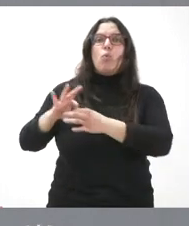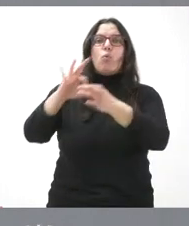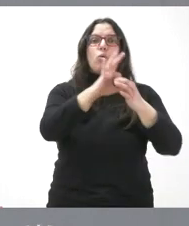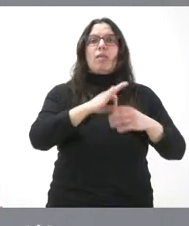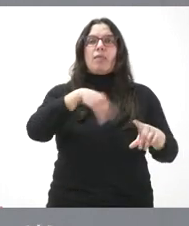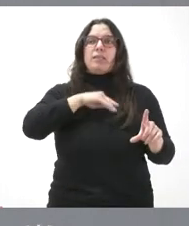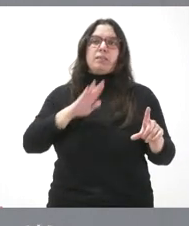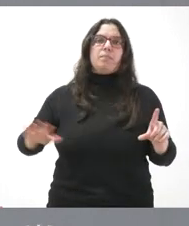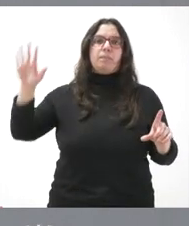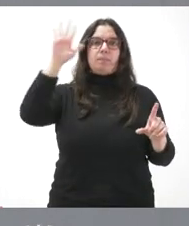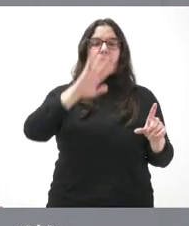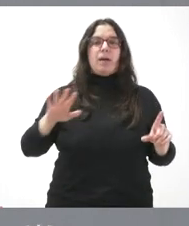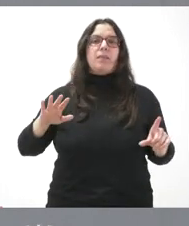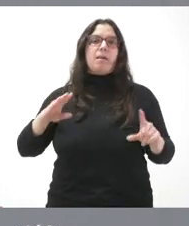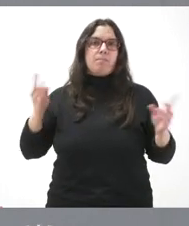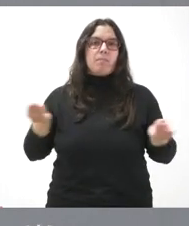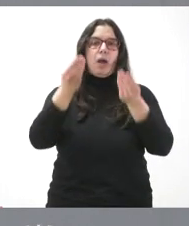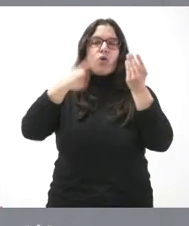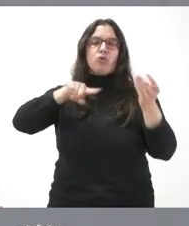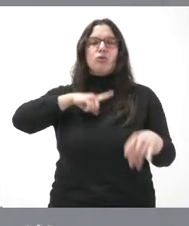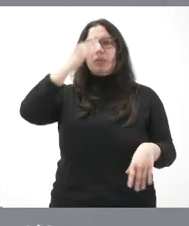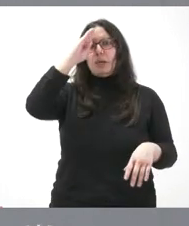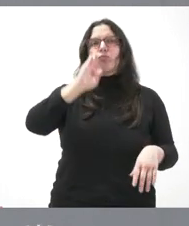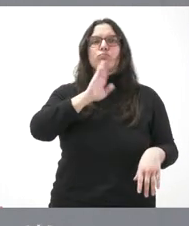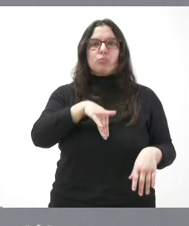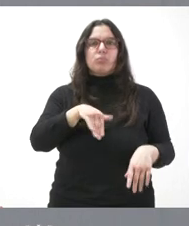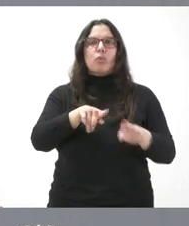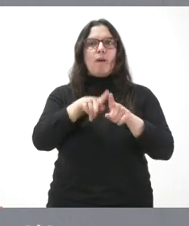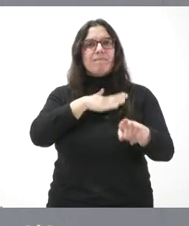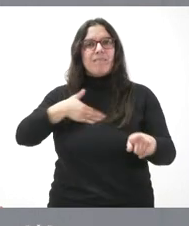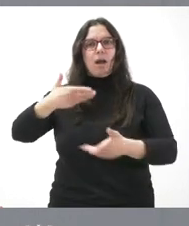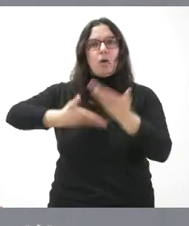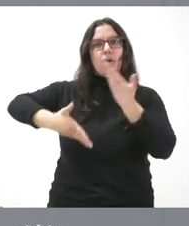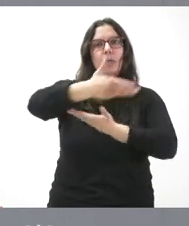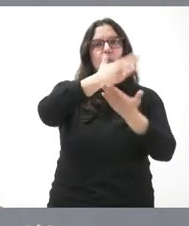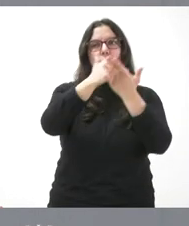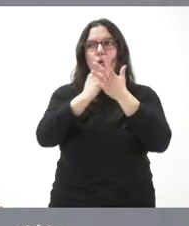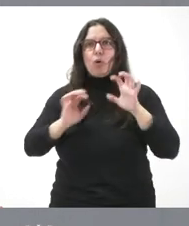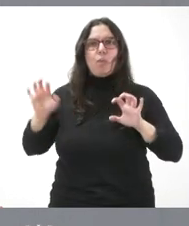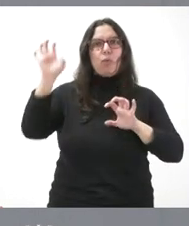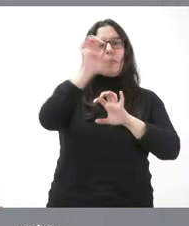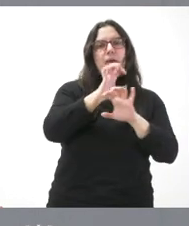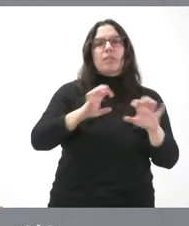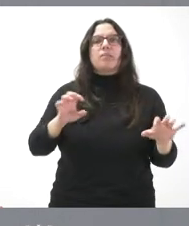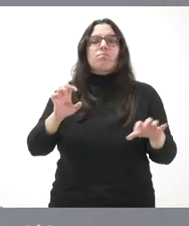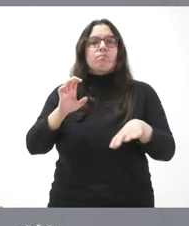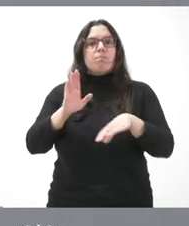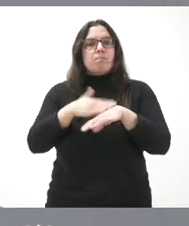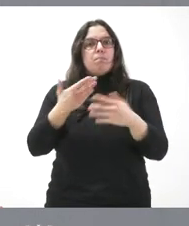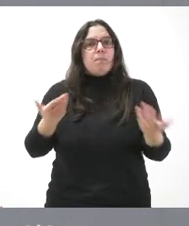conjunto de los españoles y nos parece muy oportuno esta vocación de colaboración entre comunidades autónomas para